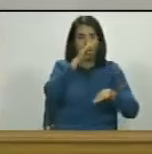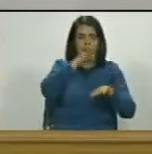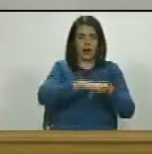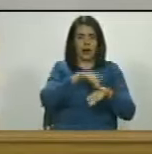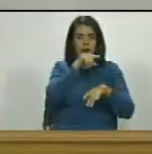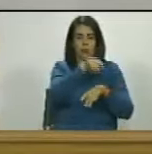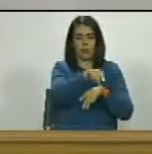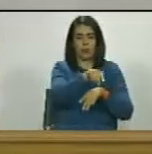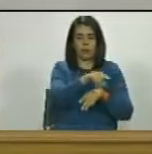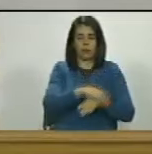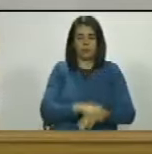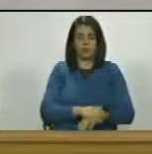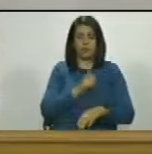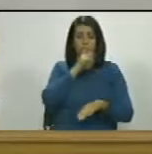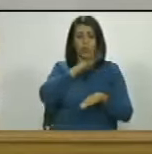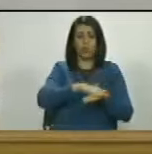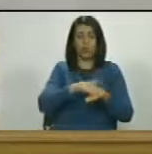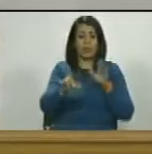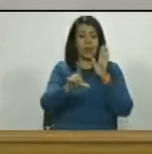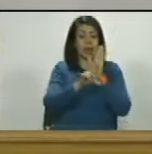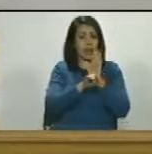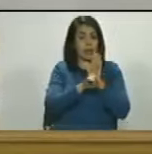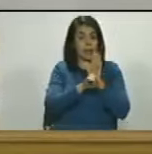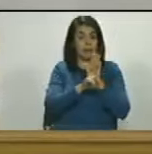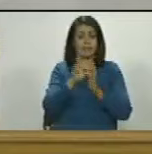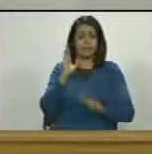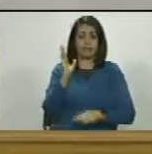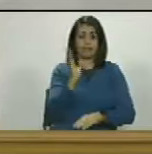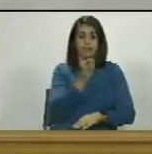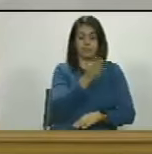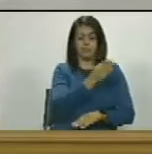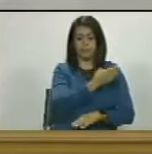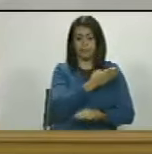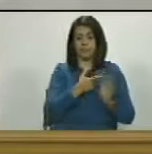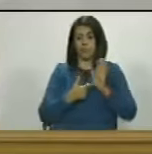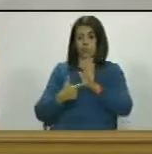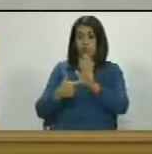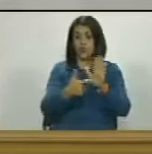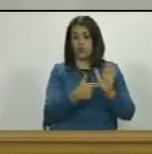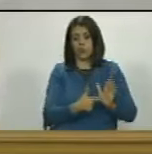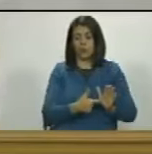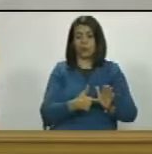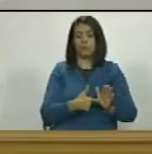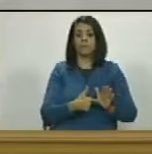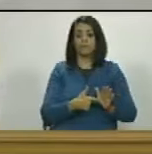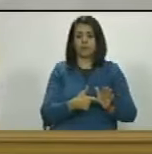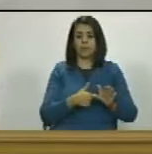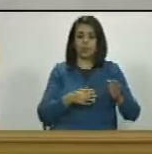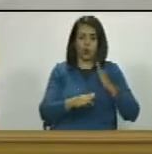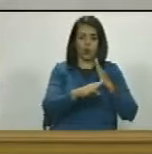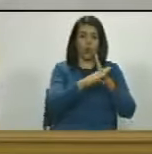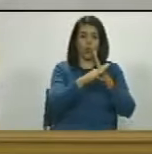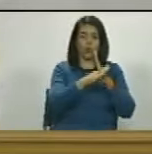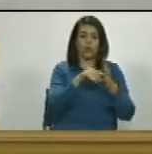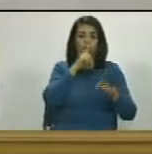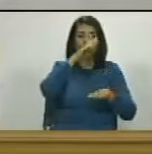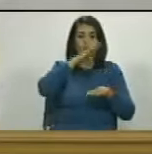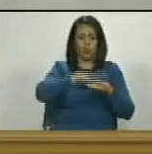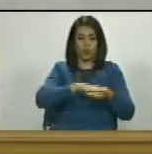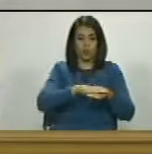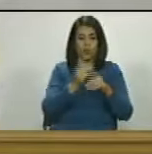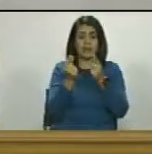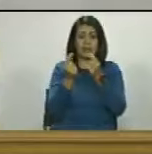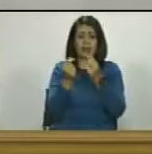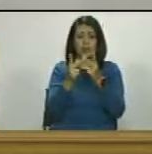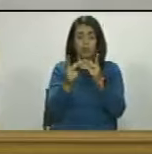y si son cómplices por la ley de extensión de dominio expresamente señala que se puede ir contra los cómplices de delitos contra los